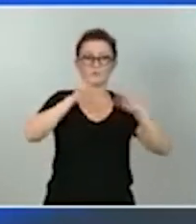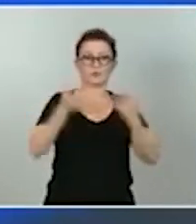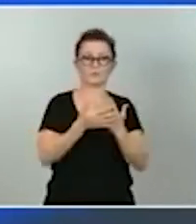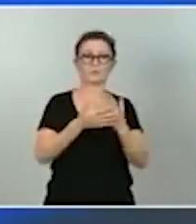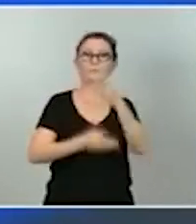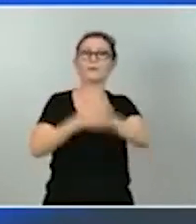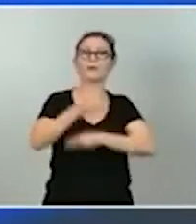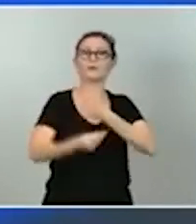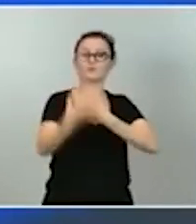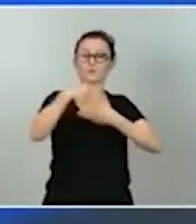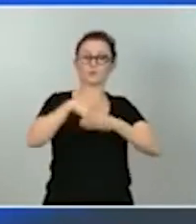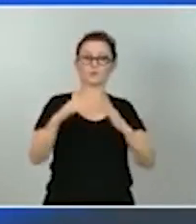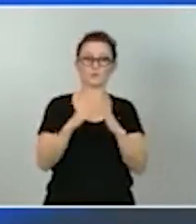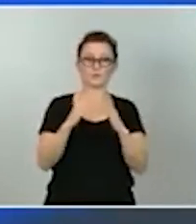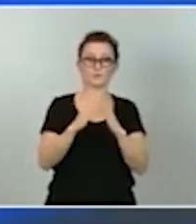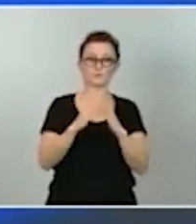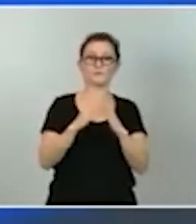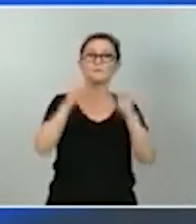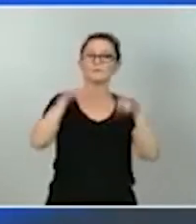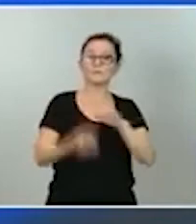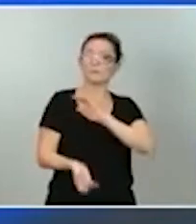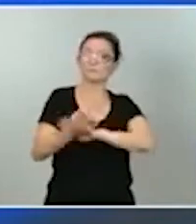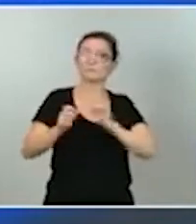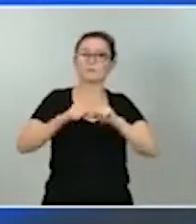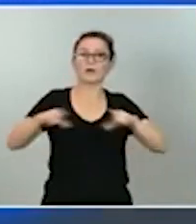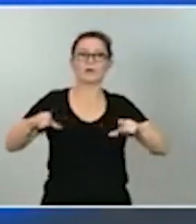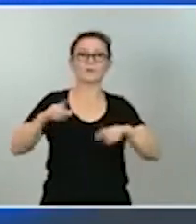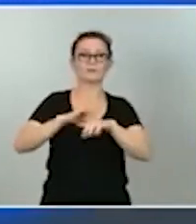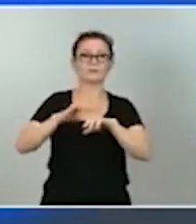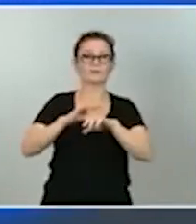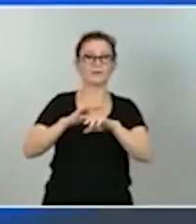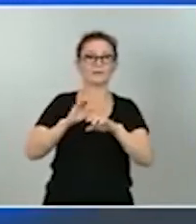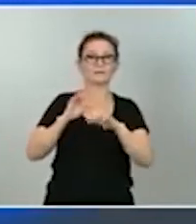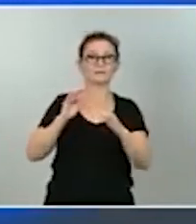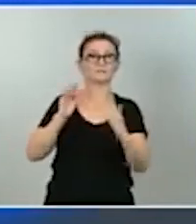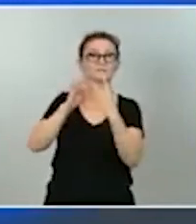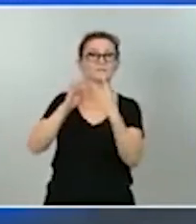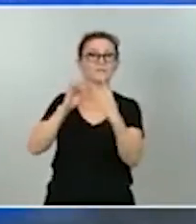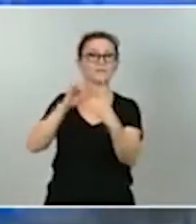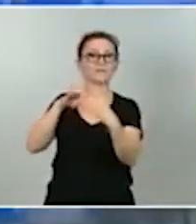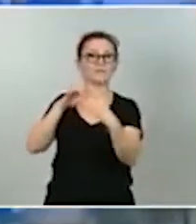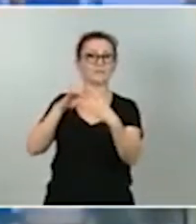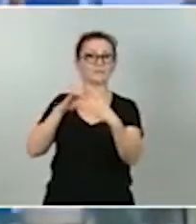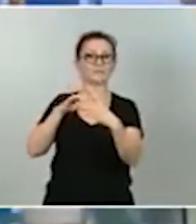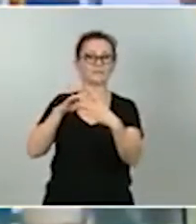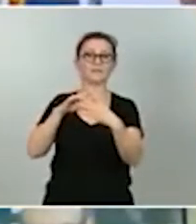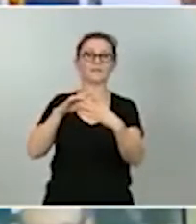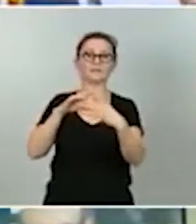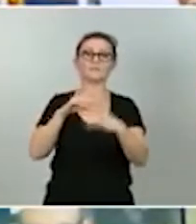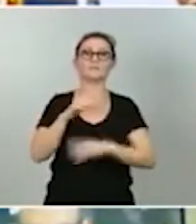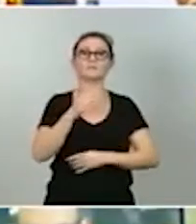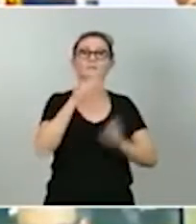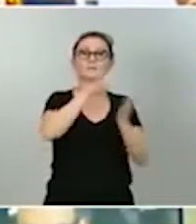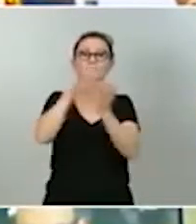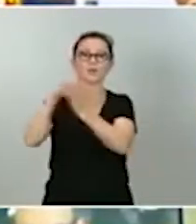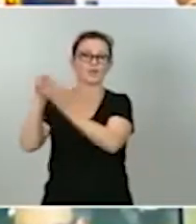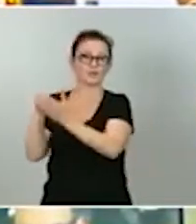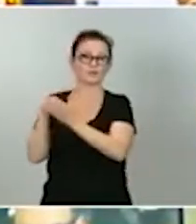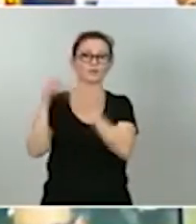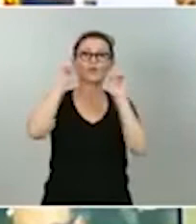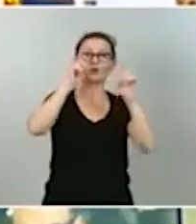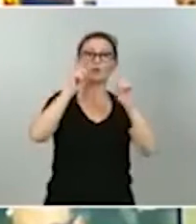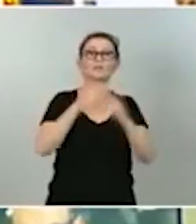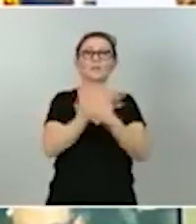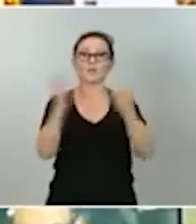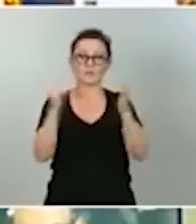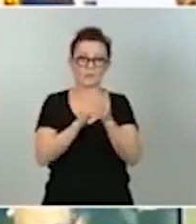y crearemos aulas digitales interactivas en 19.000 centros educativos vamos a seguir con la reforma y la modernización